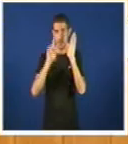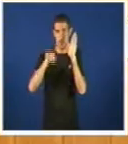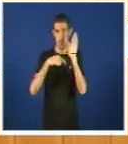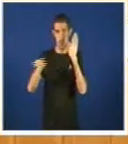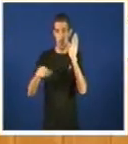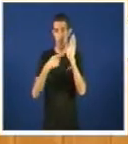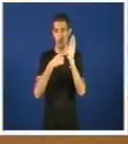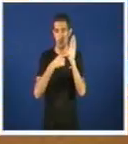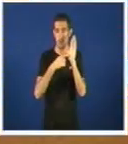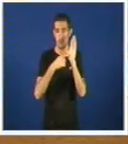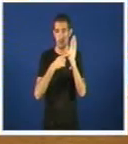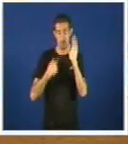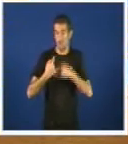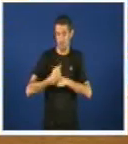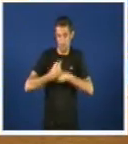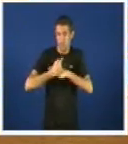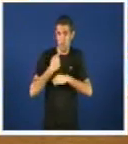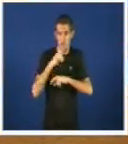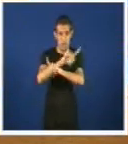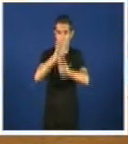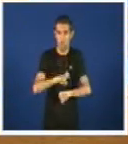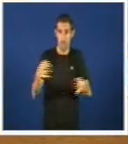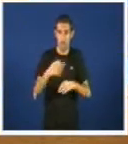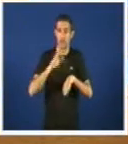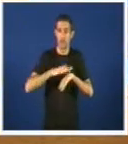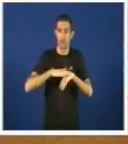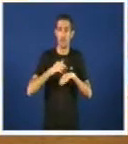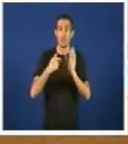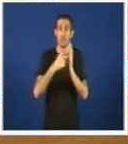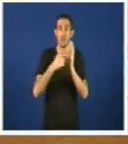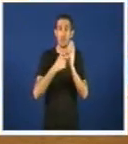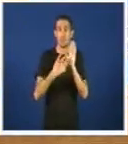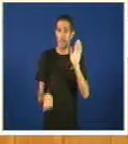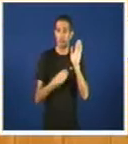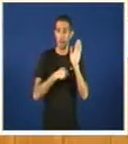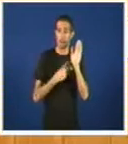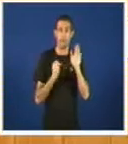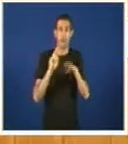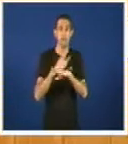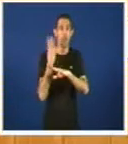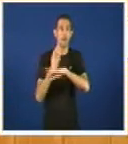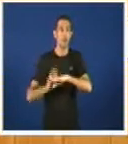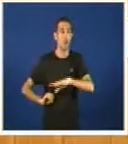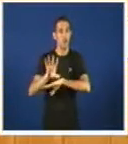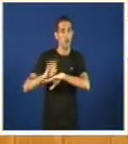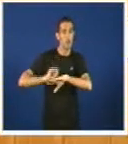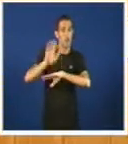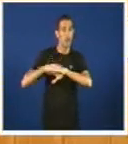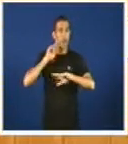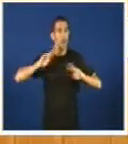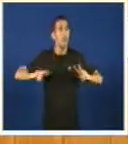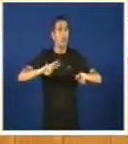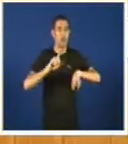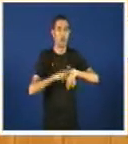É obrigatorio preguntar porque unha abre este é unha pena que non teñamos un powerpoint para poder ver plan por plan e tempo